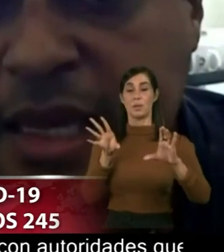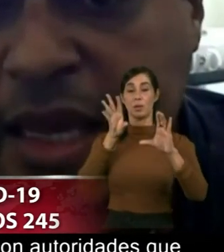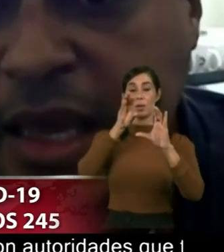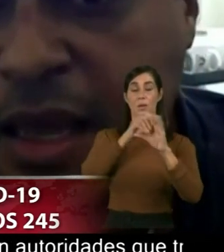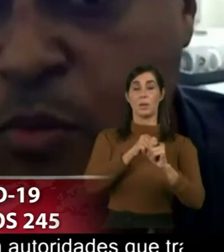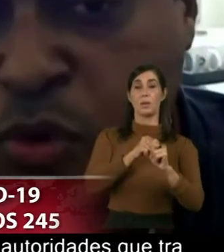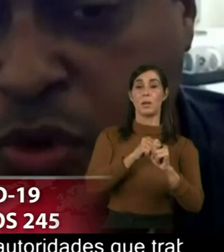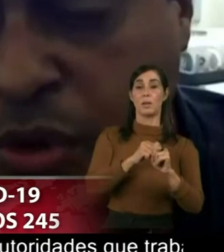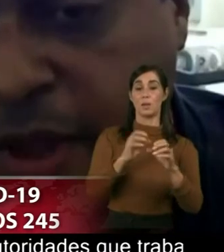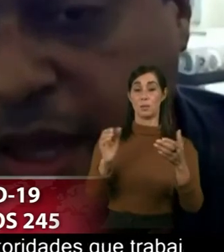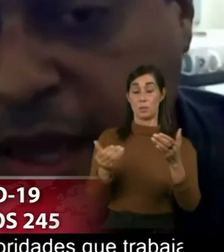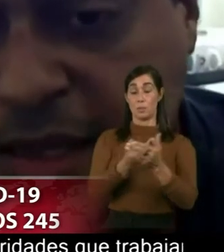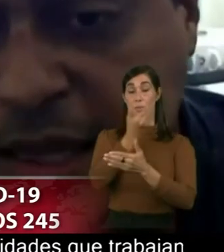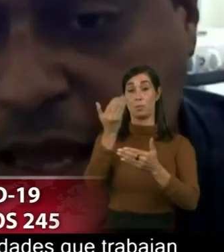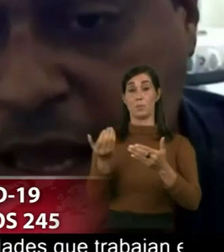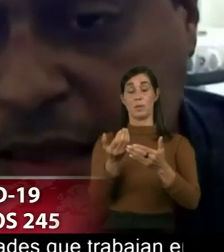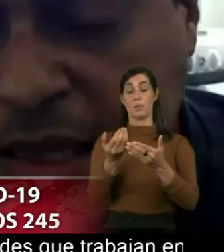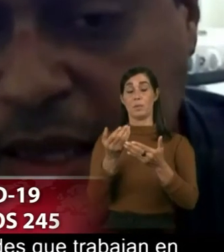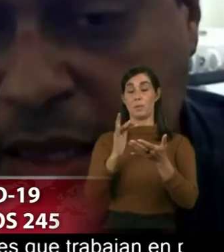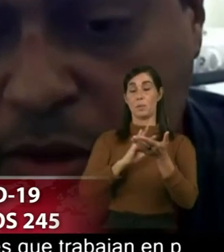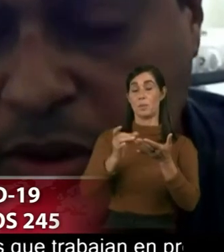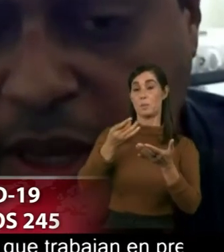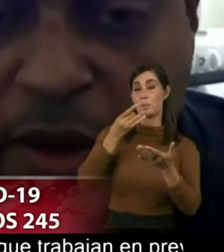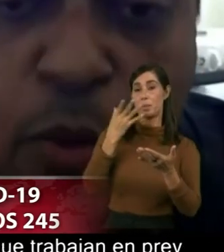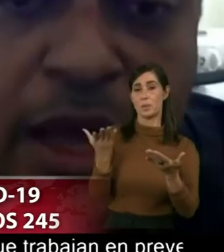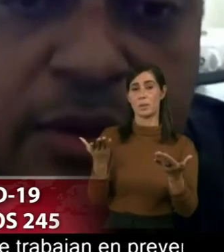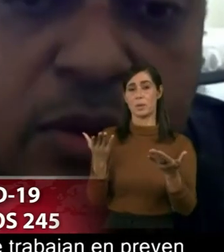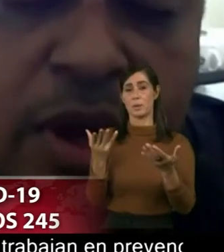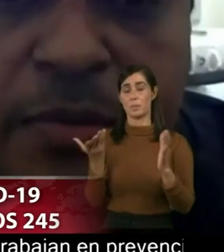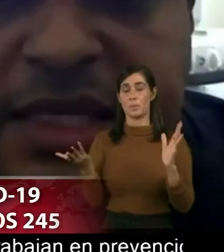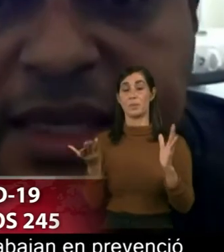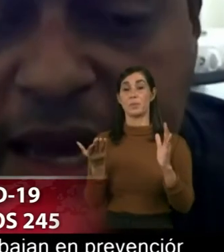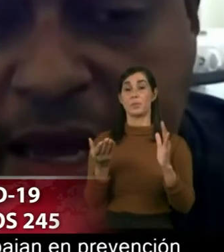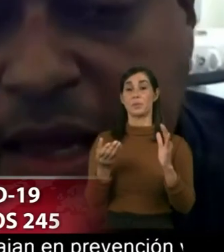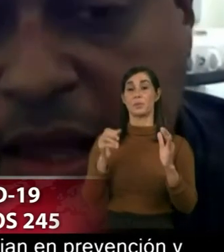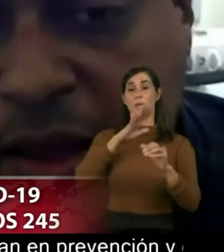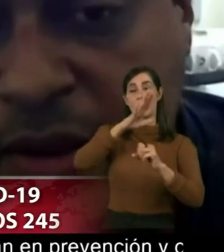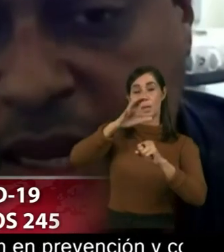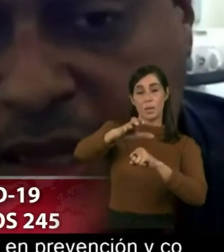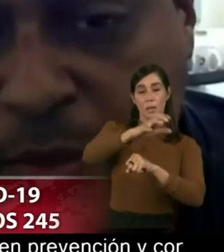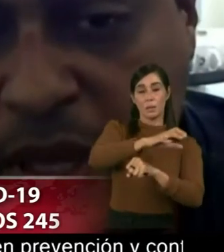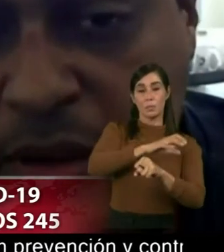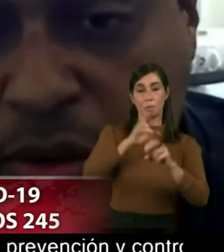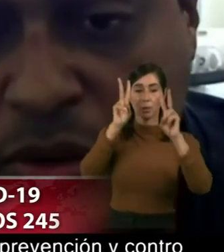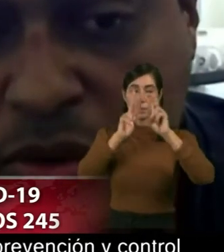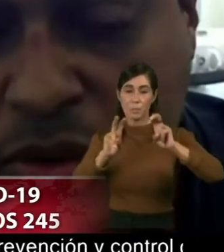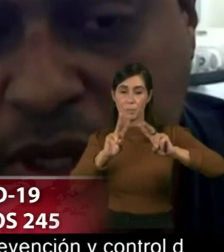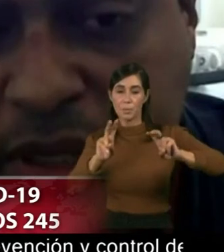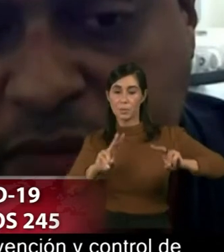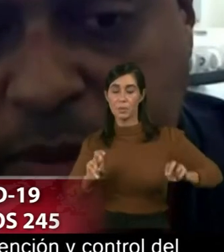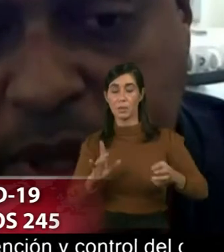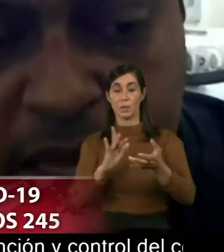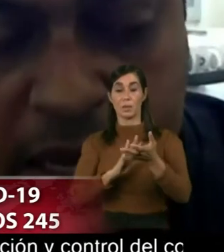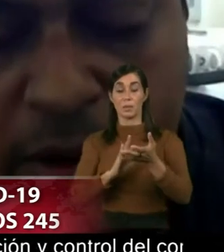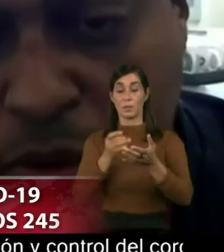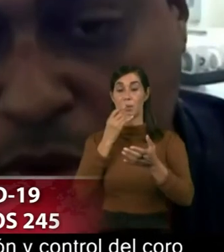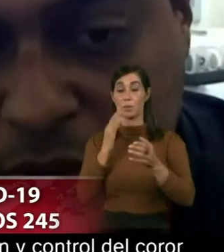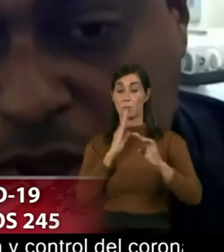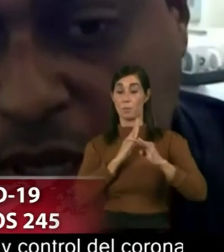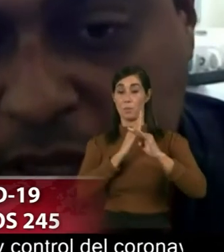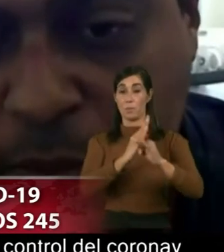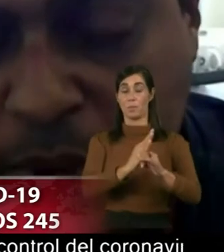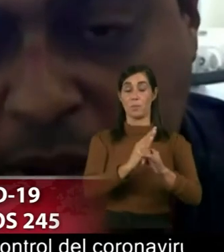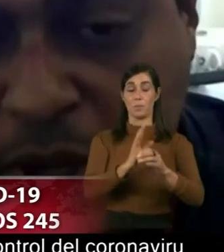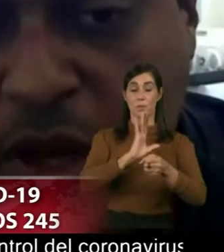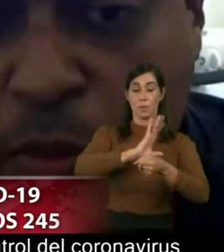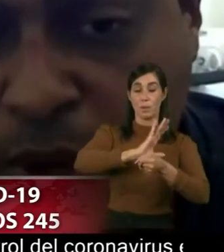avances que el mundo está teniendo en cuanto a investigar tratamientos con esta enfermedad y que algunos